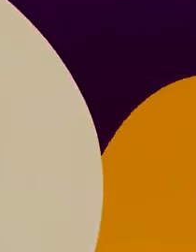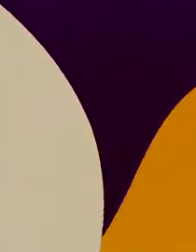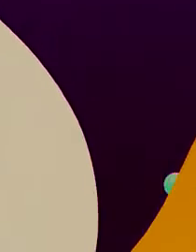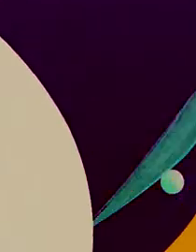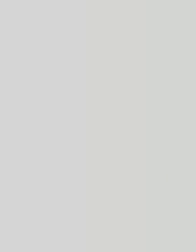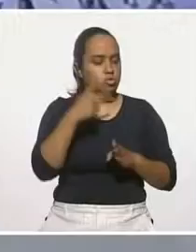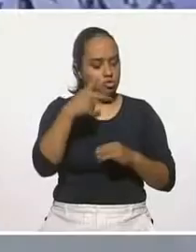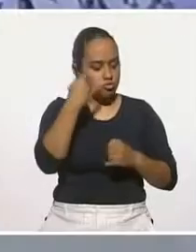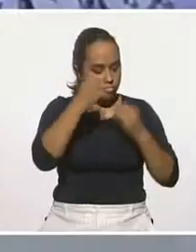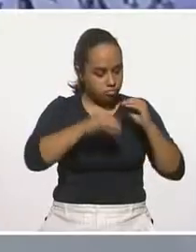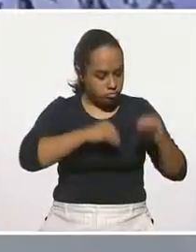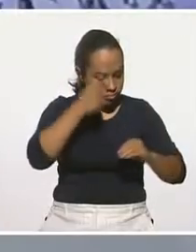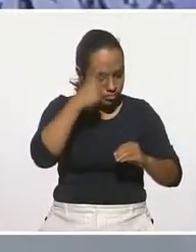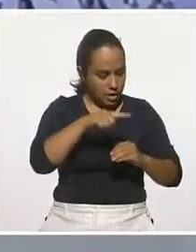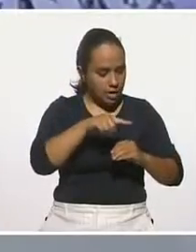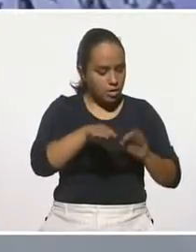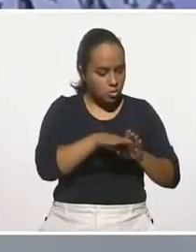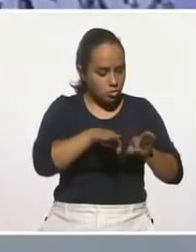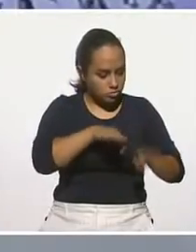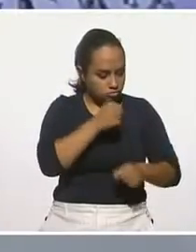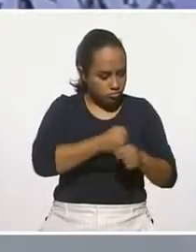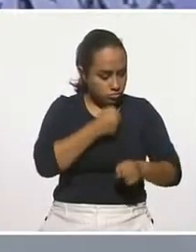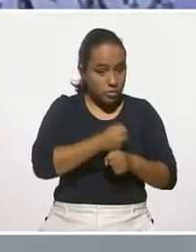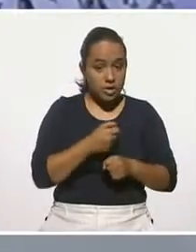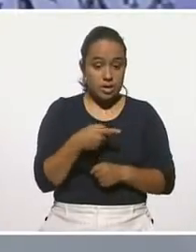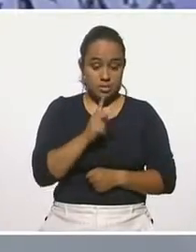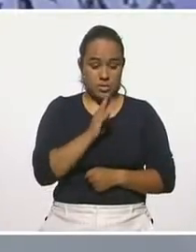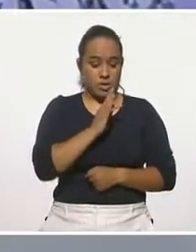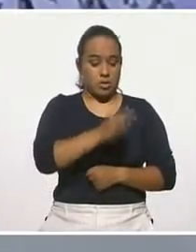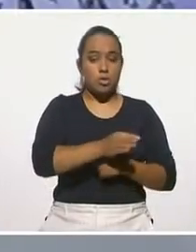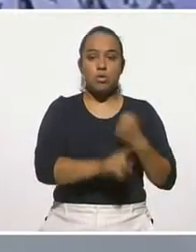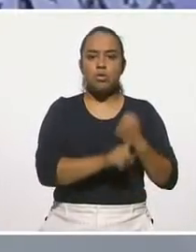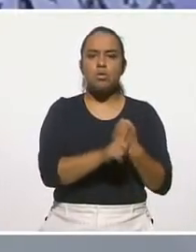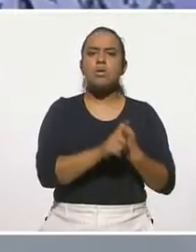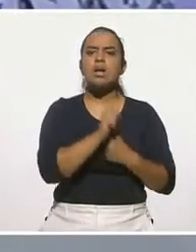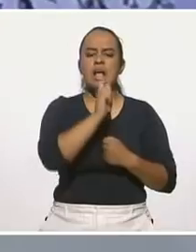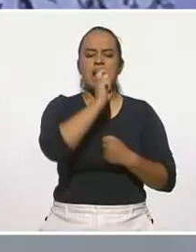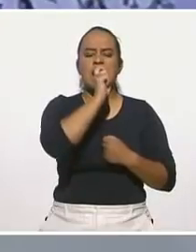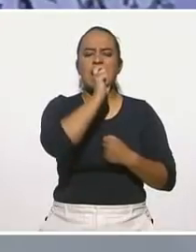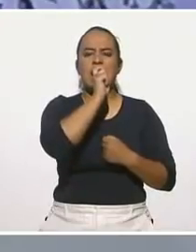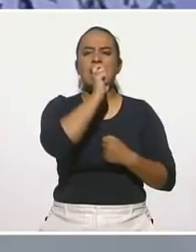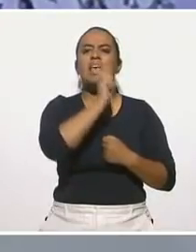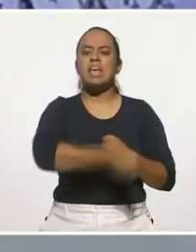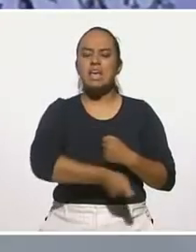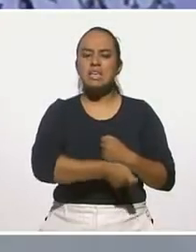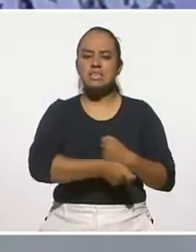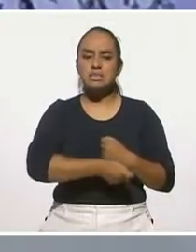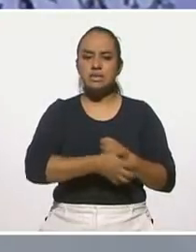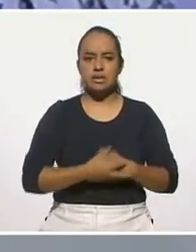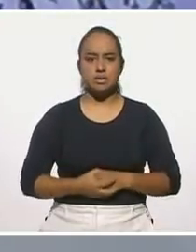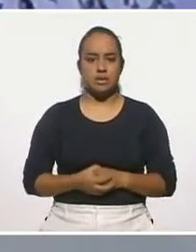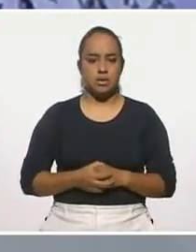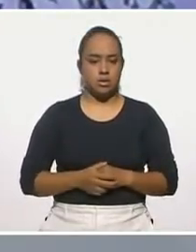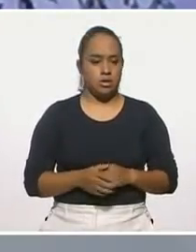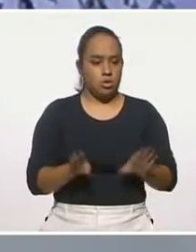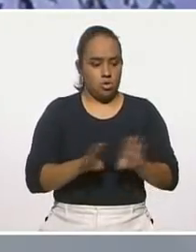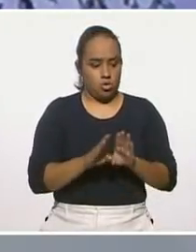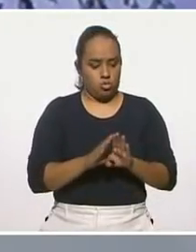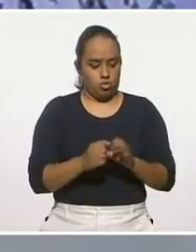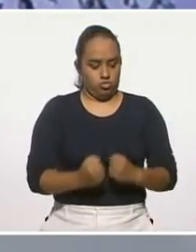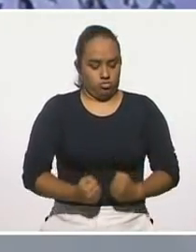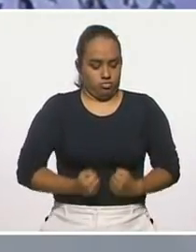La resiliencia está definida como una fortaleza